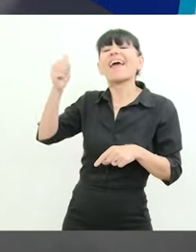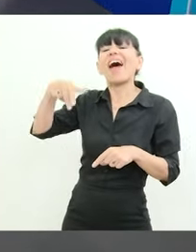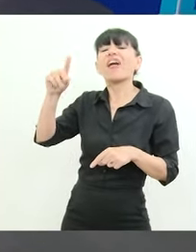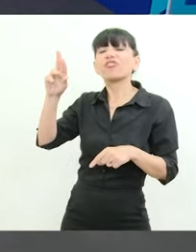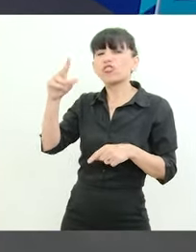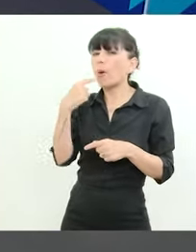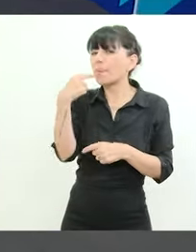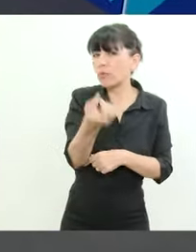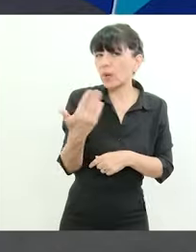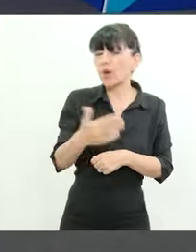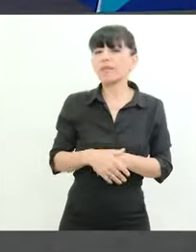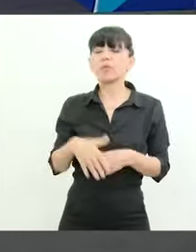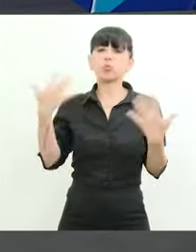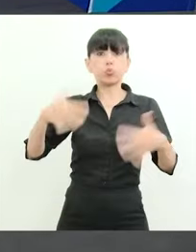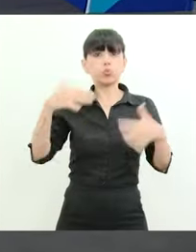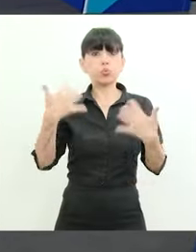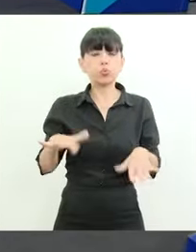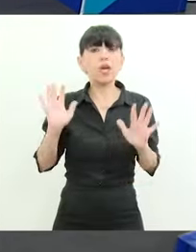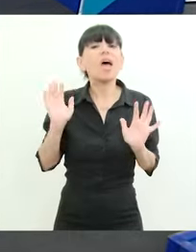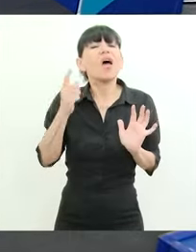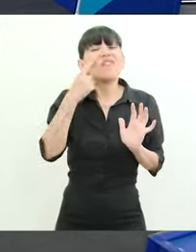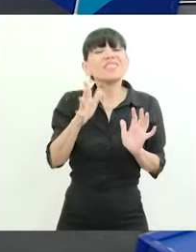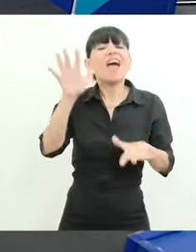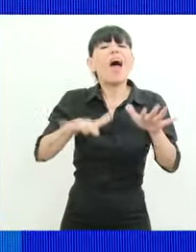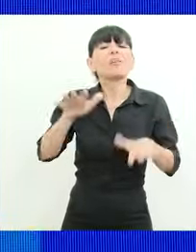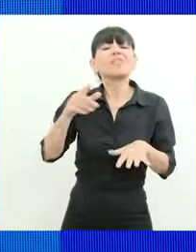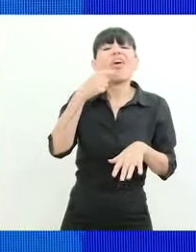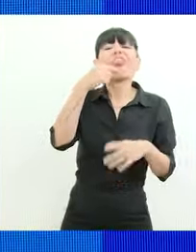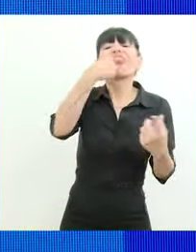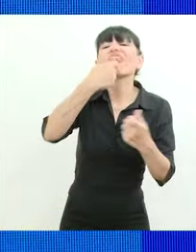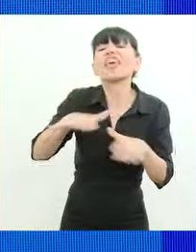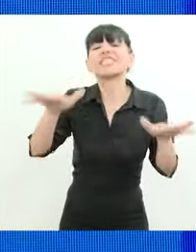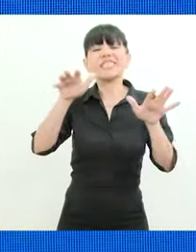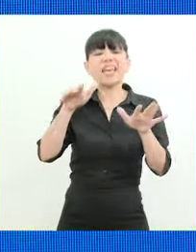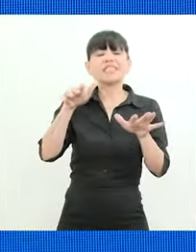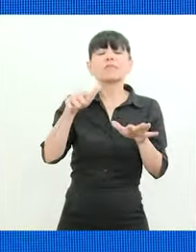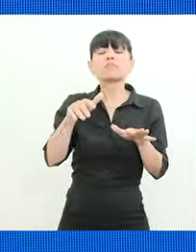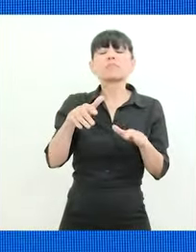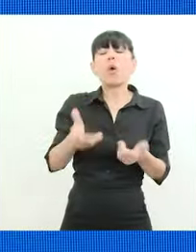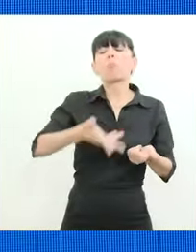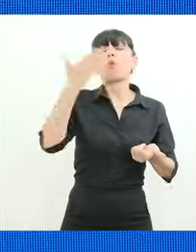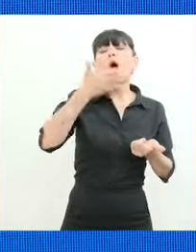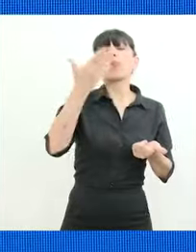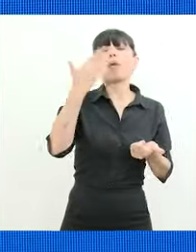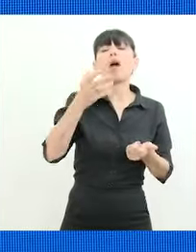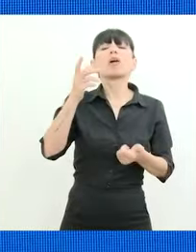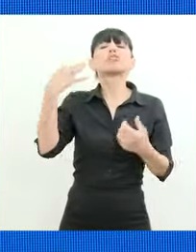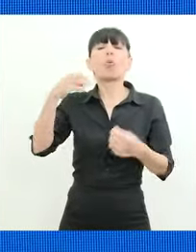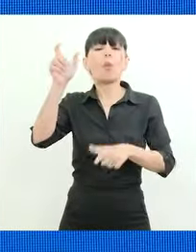pregunta vio que dijo que si uno dice todo lo que va a hacer no lo votan usted va a hacer todo lo que dice que va a hacer